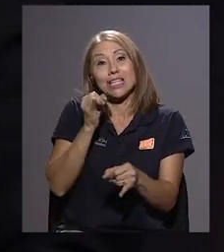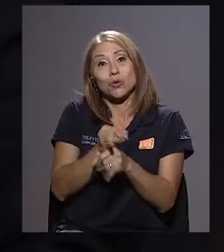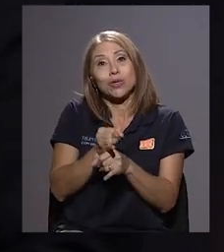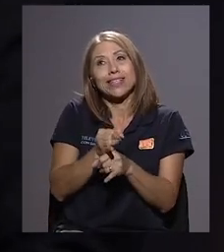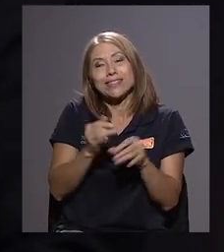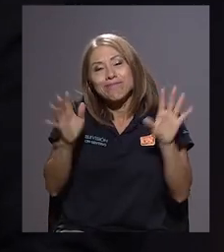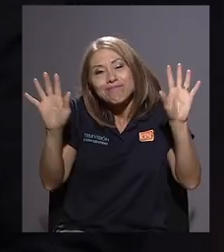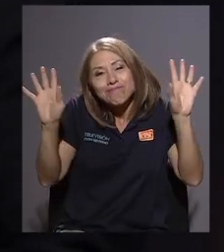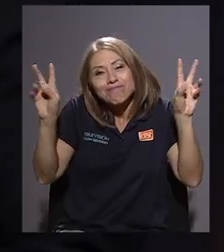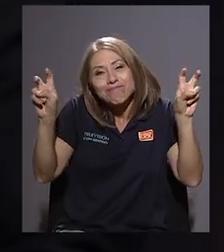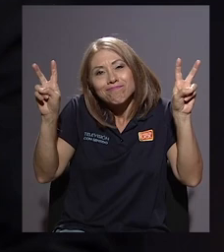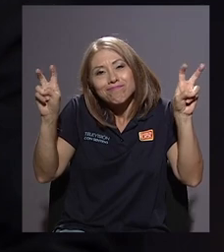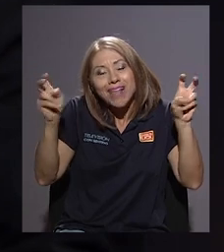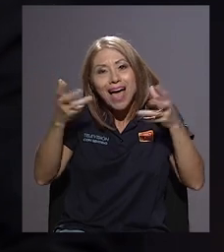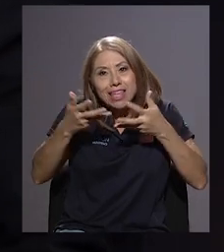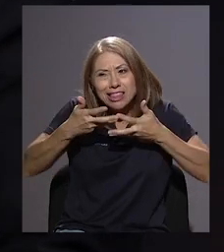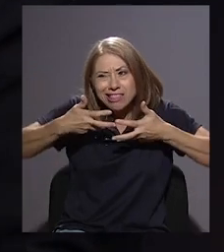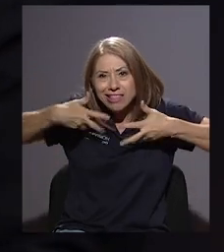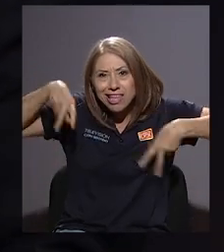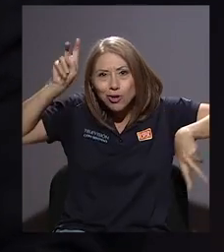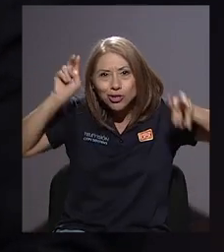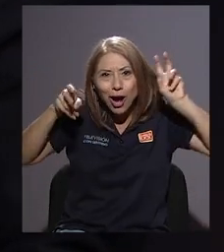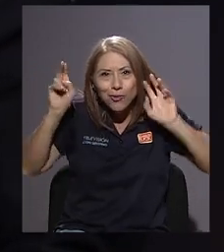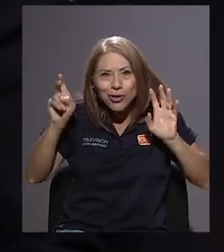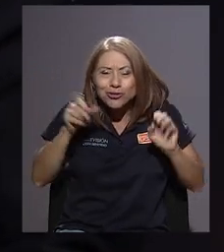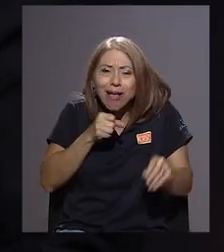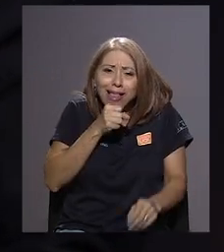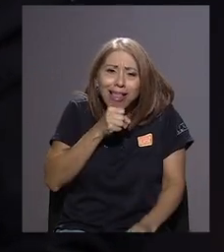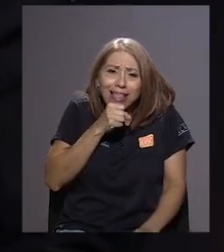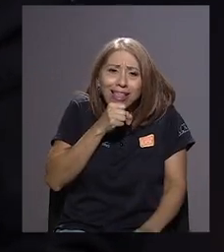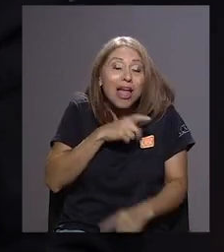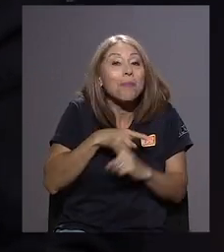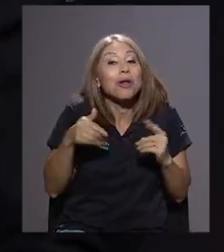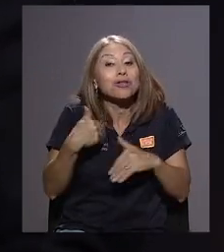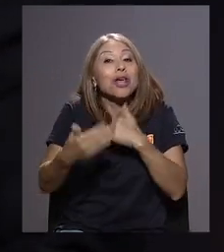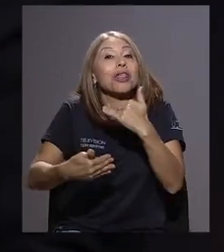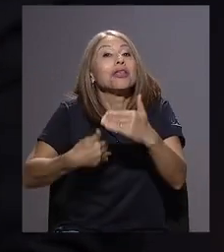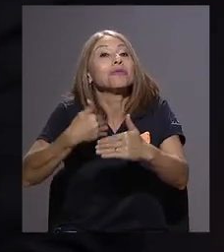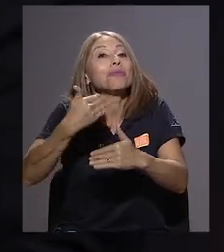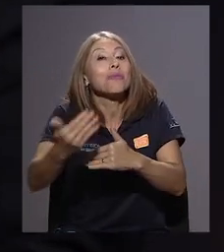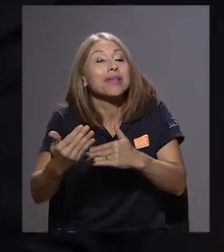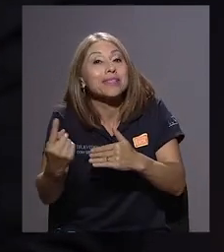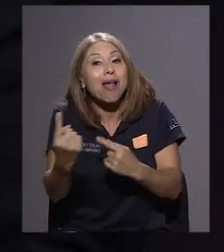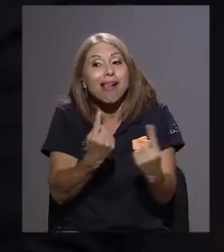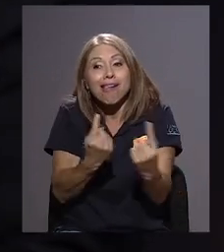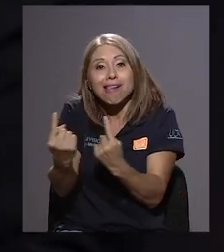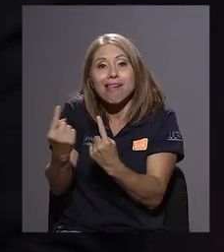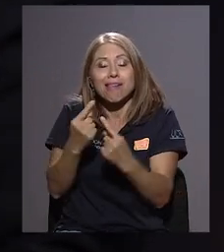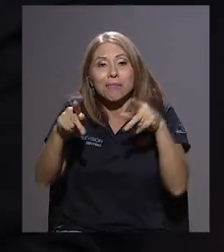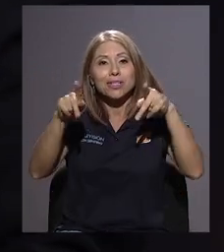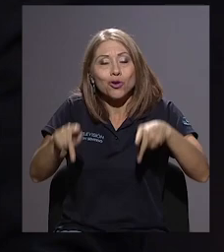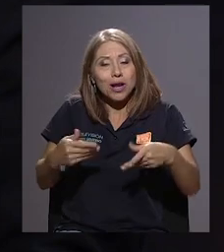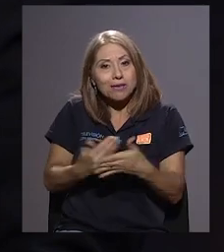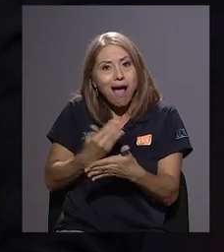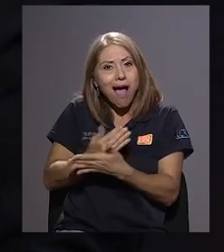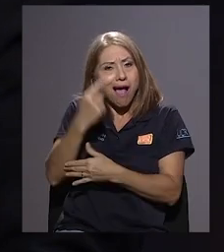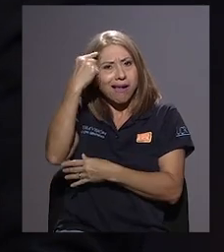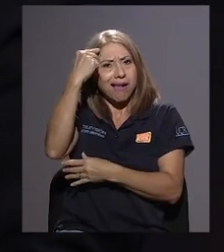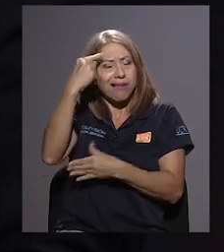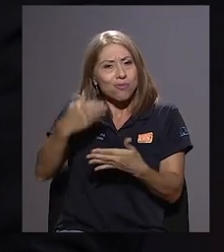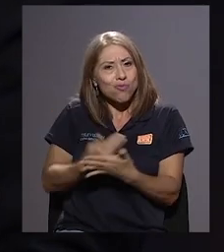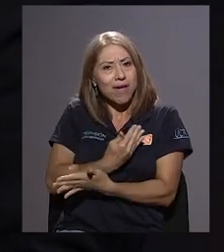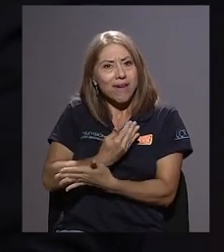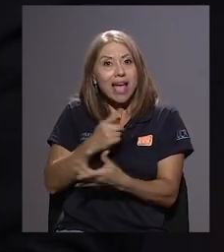instituciones, pero conforme vayan llegando personas, digamos, frescas, con mentalidad nueva, me parece que van a estar más abiertos a estos